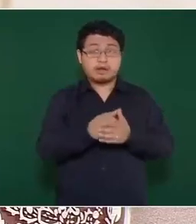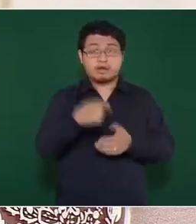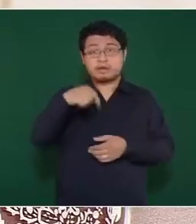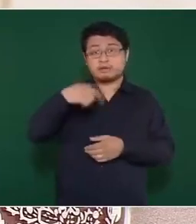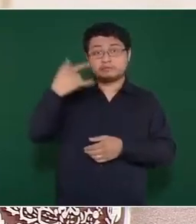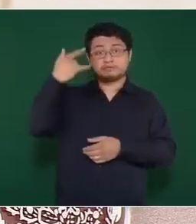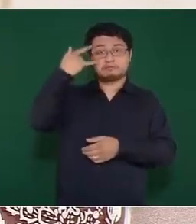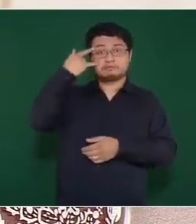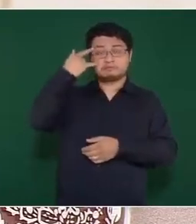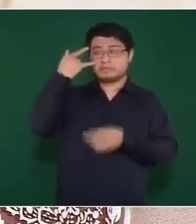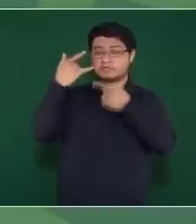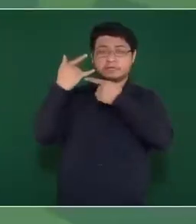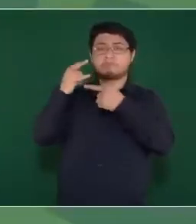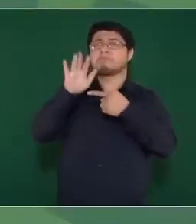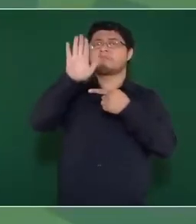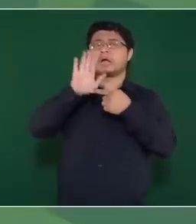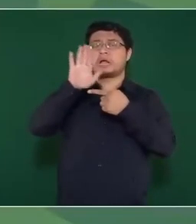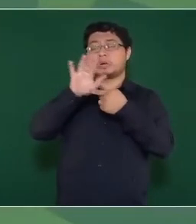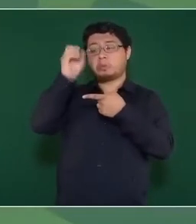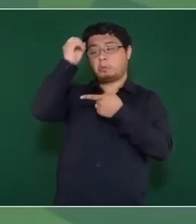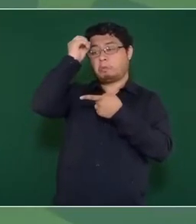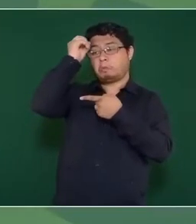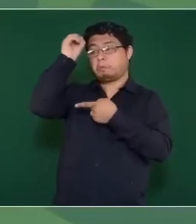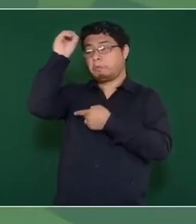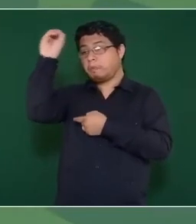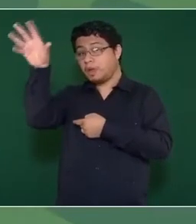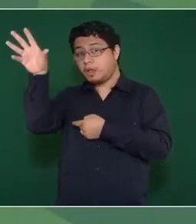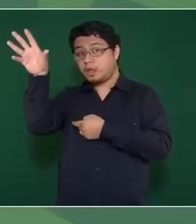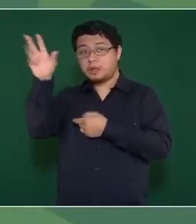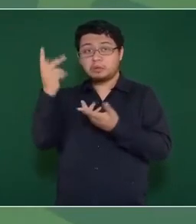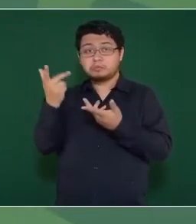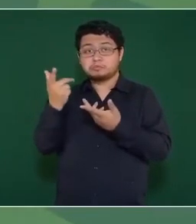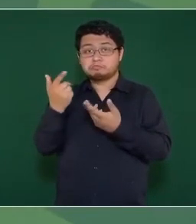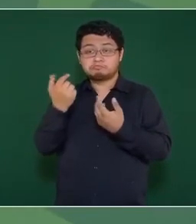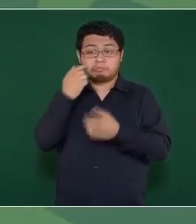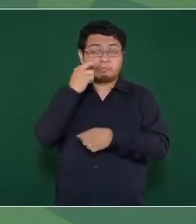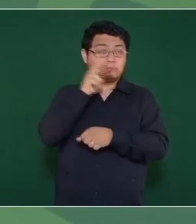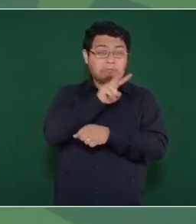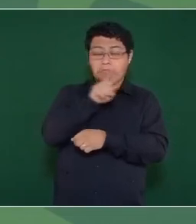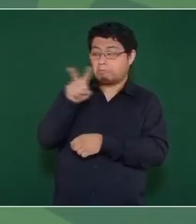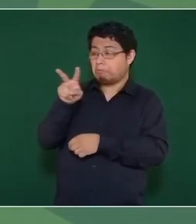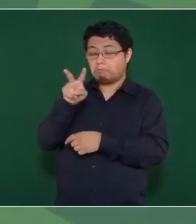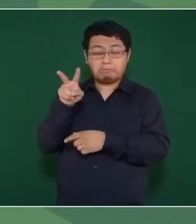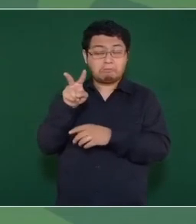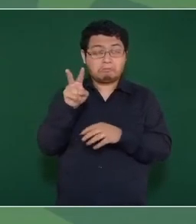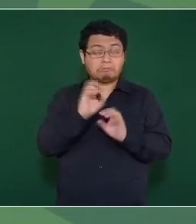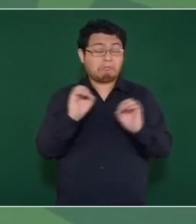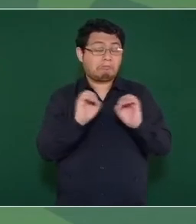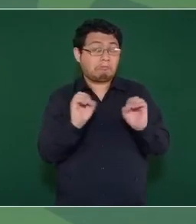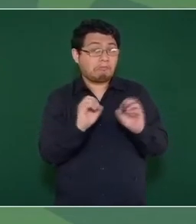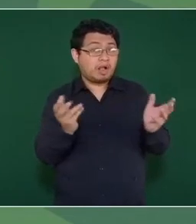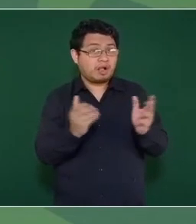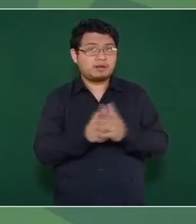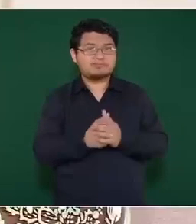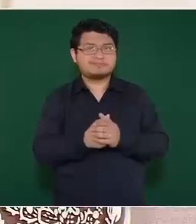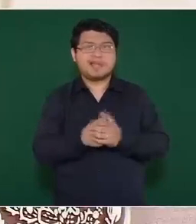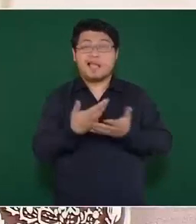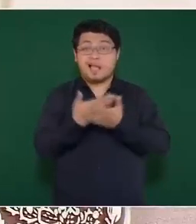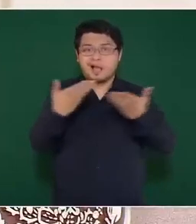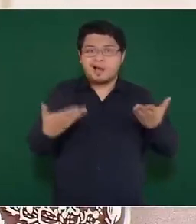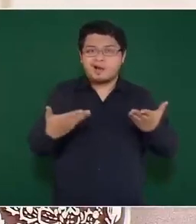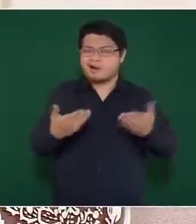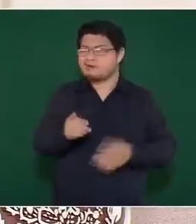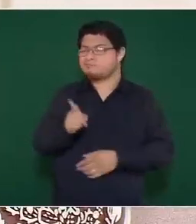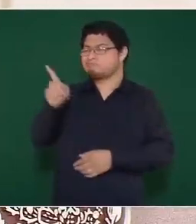ubicada en la esquina rota y donde nadie nos miraba. Hoy tiene la mano amiga de un